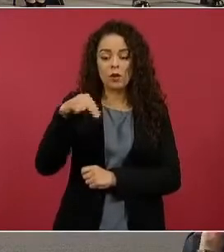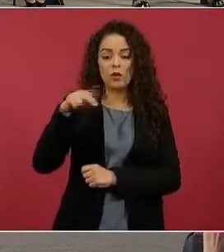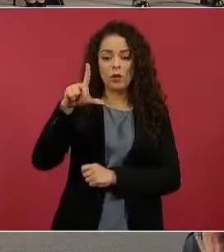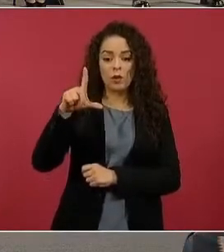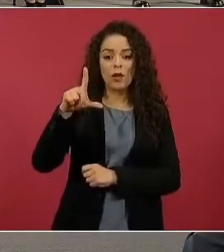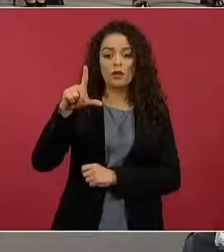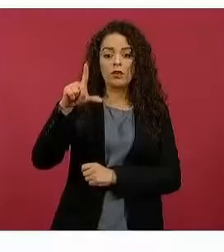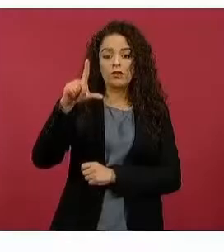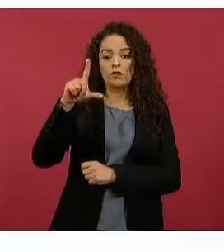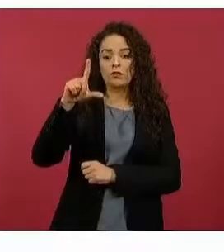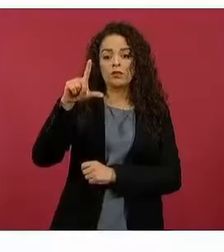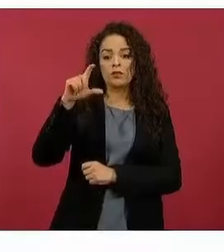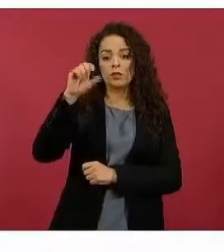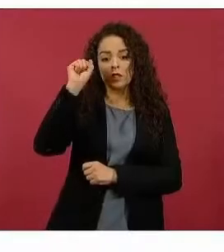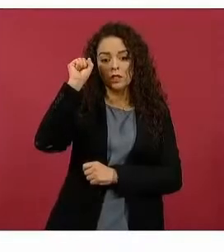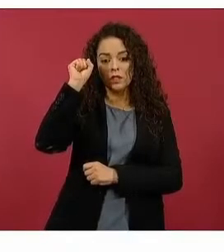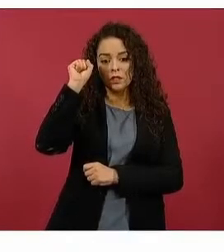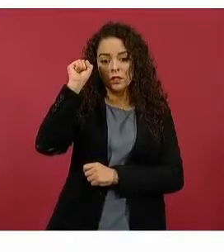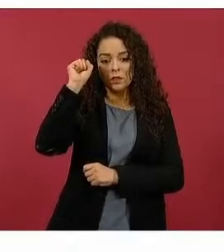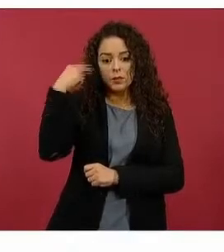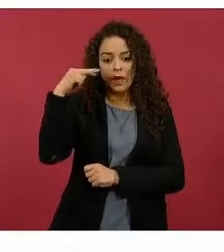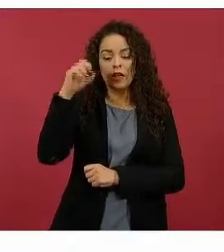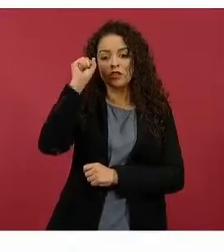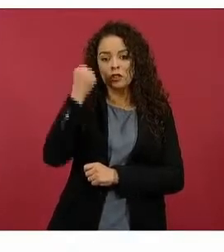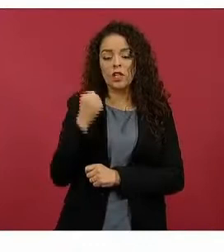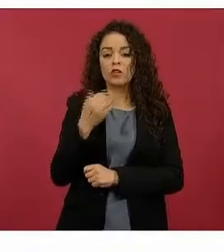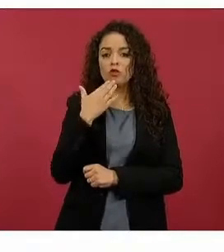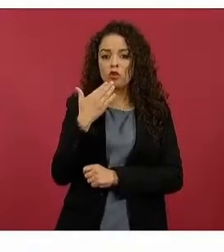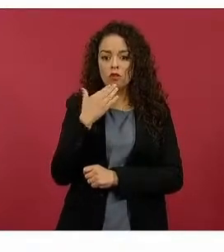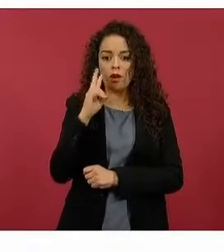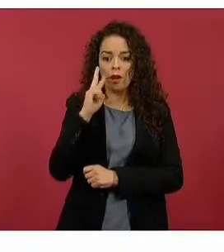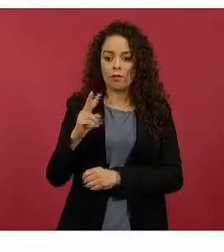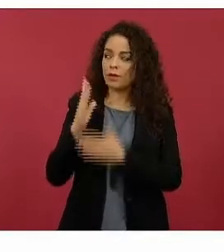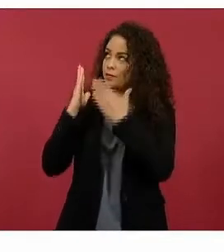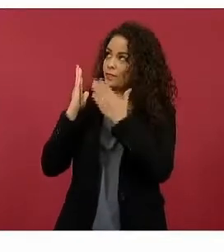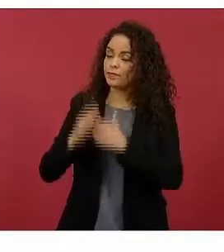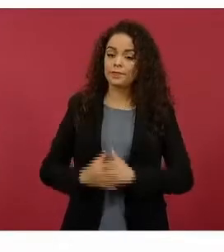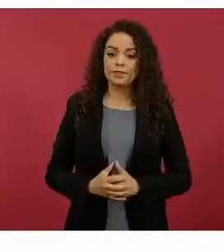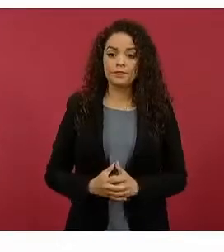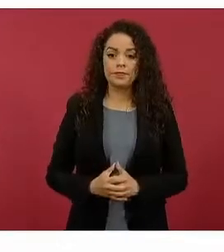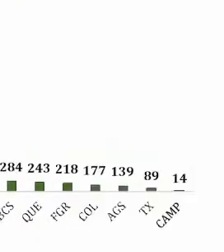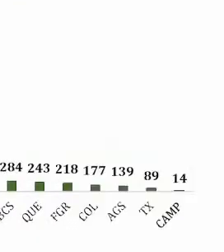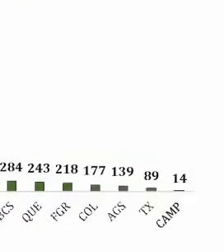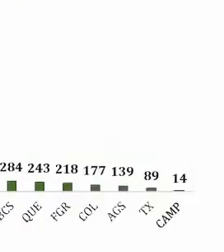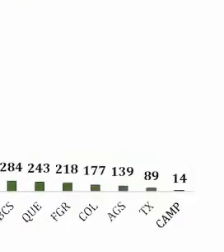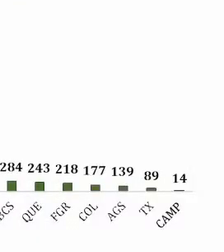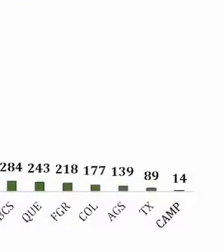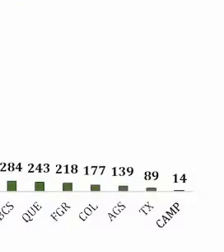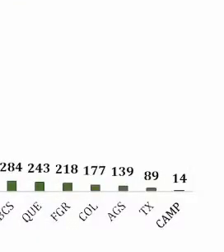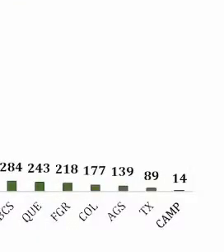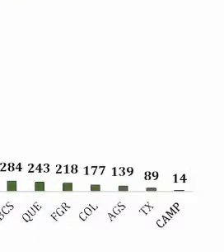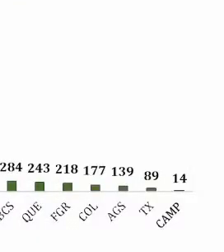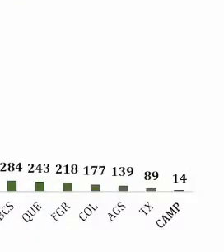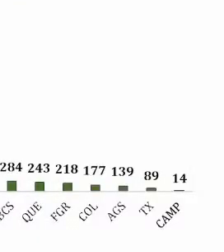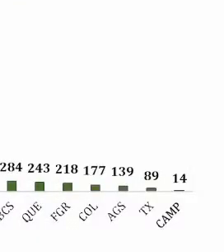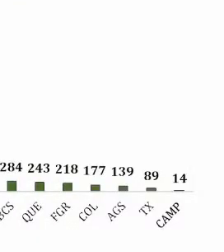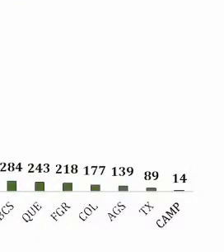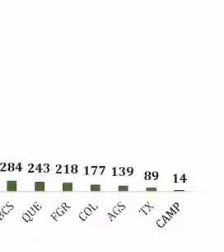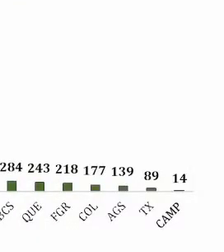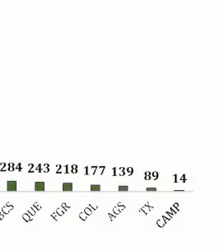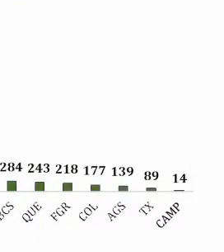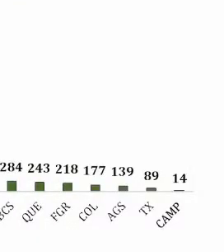Sinaloa y Sonora, concentran el 80% de los cuerpos de personas fallecidas y es ahí donde estamos